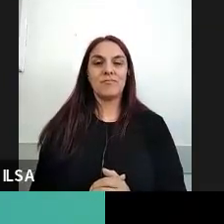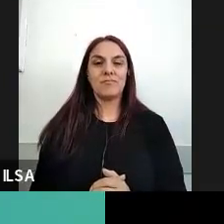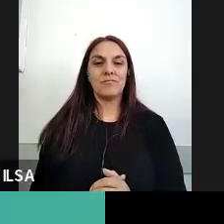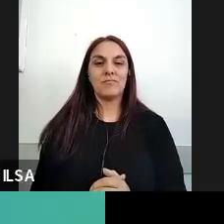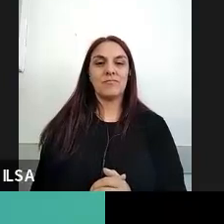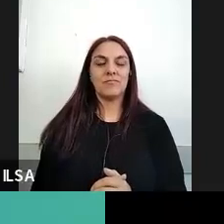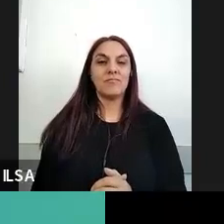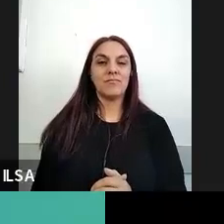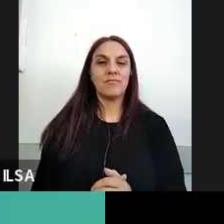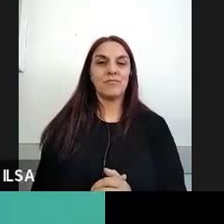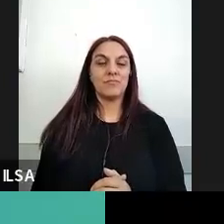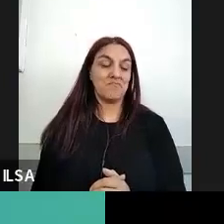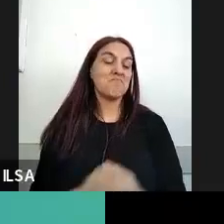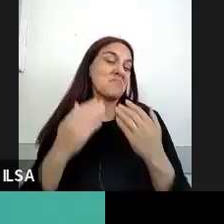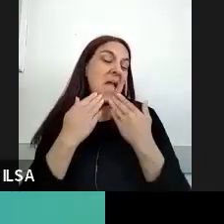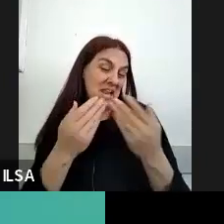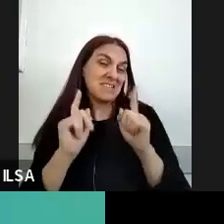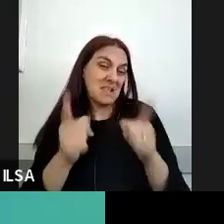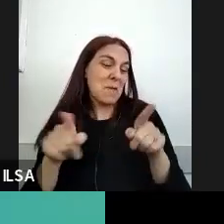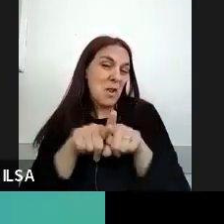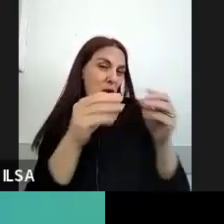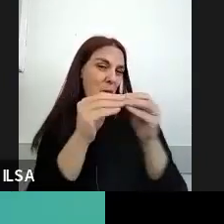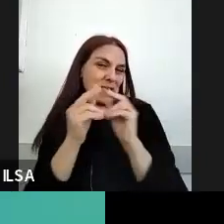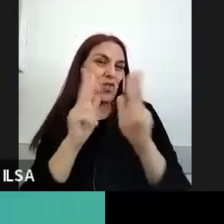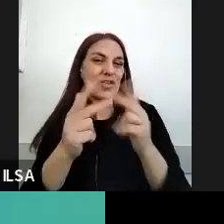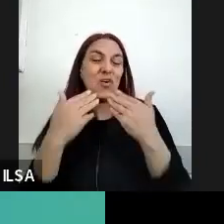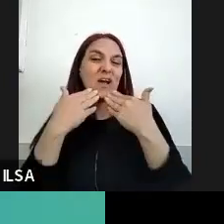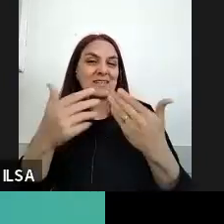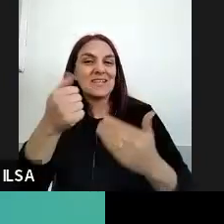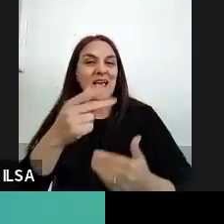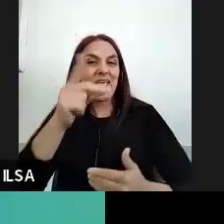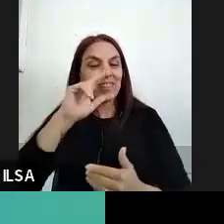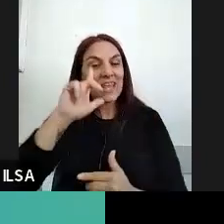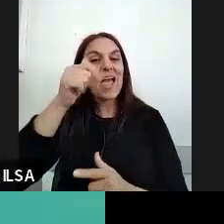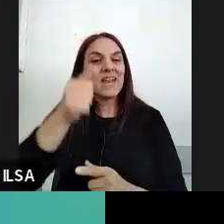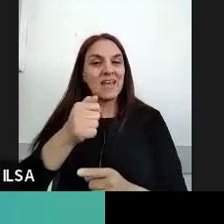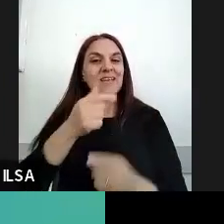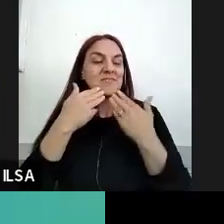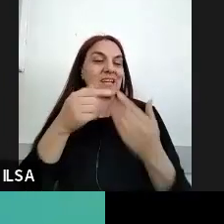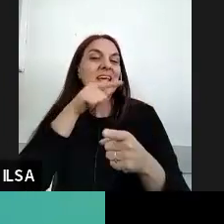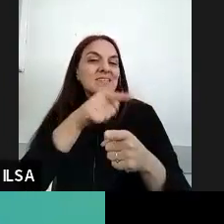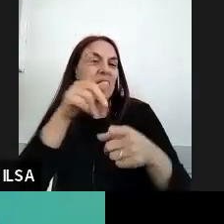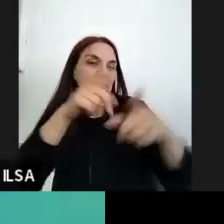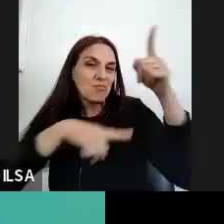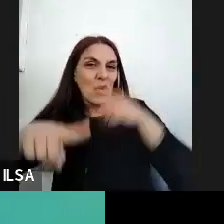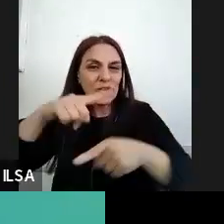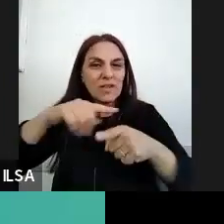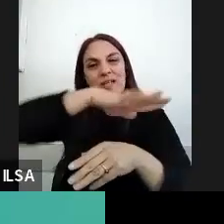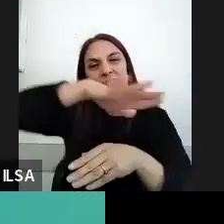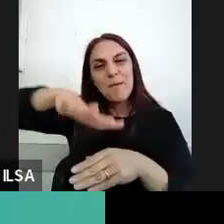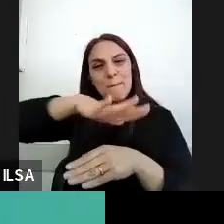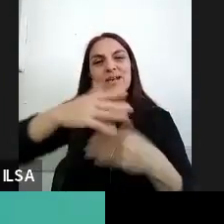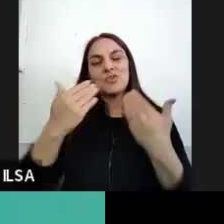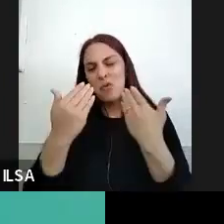bueno lo mismo muchísimas gracias gracias a Adriana realmente por digamos moderar este espacio y hacerlo